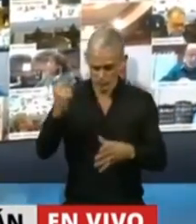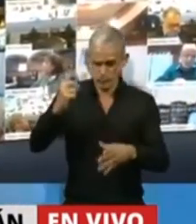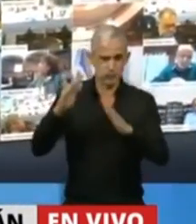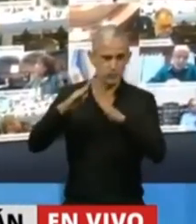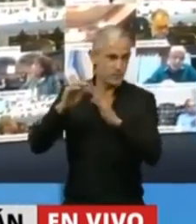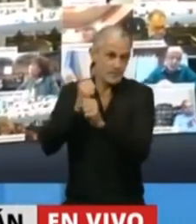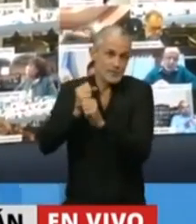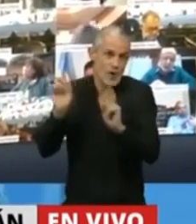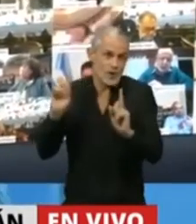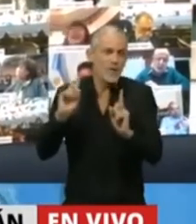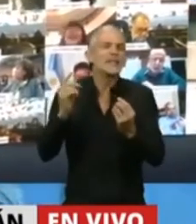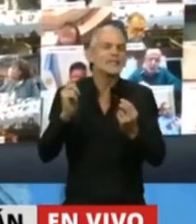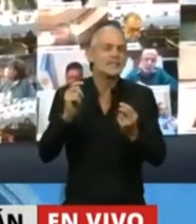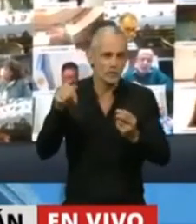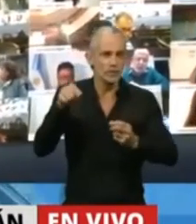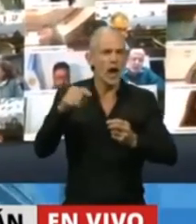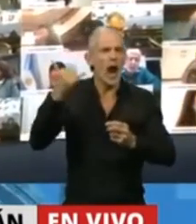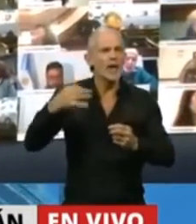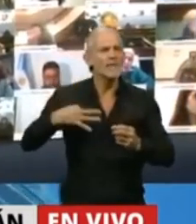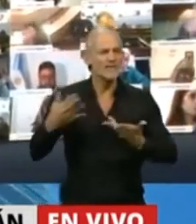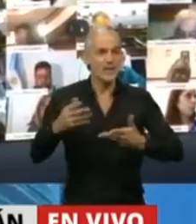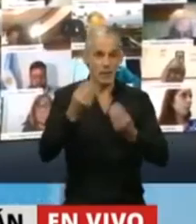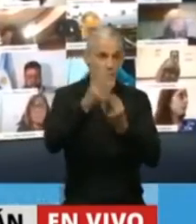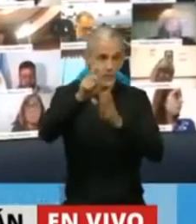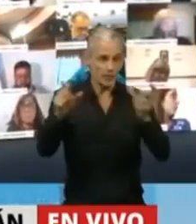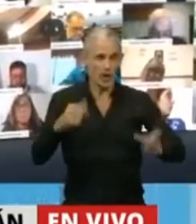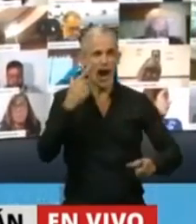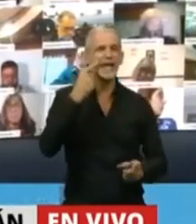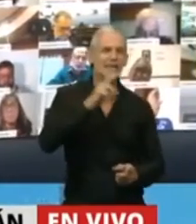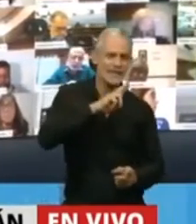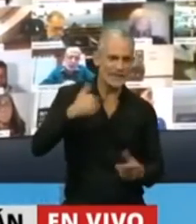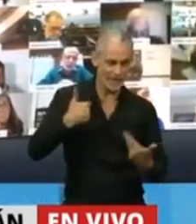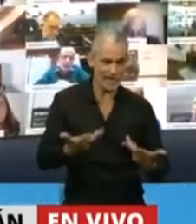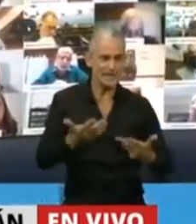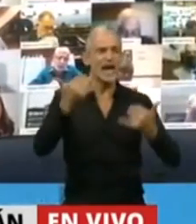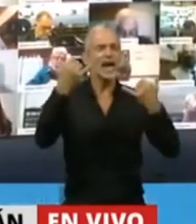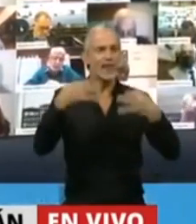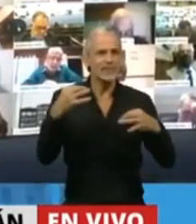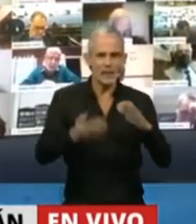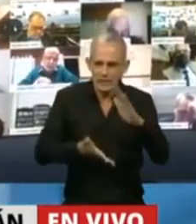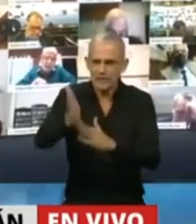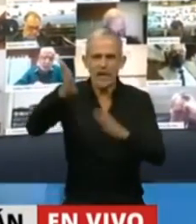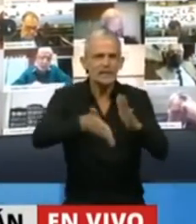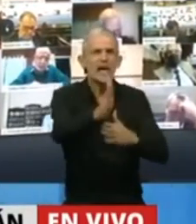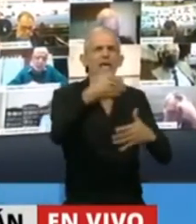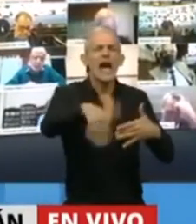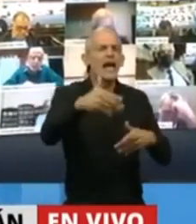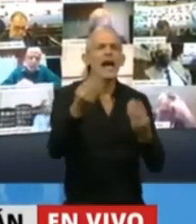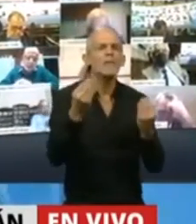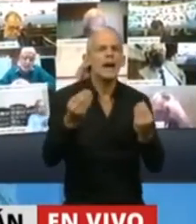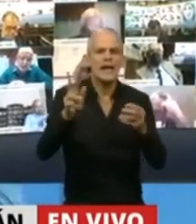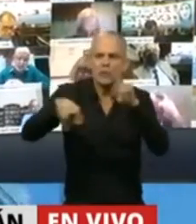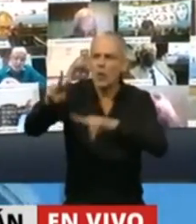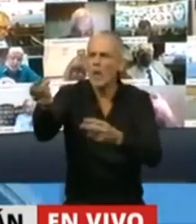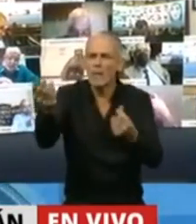sectores más vulnerables es un privilegio. Muchos argentinos y muchas argentinas tienen que salir a la calle a buscar el pan de